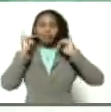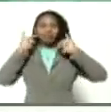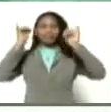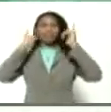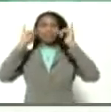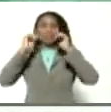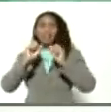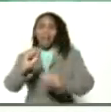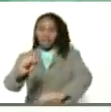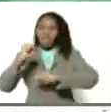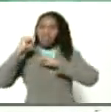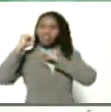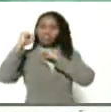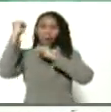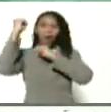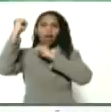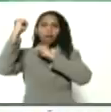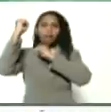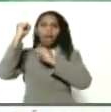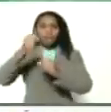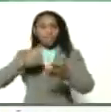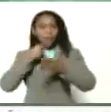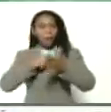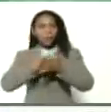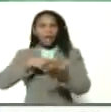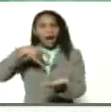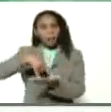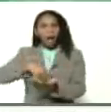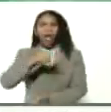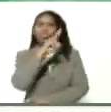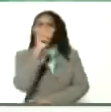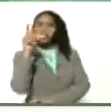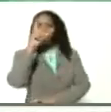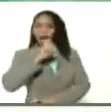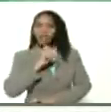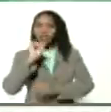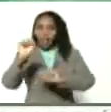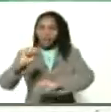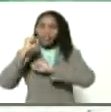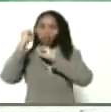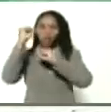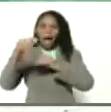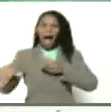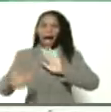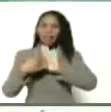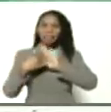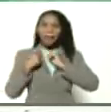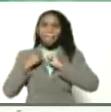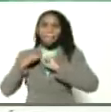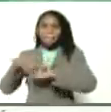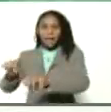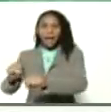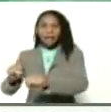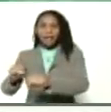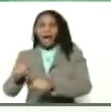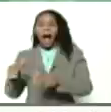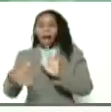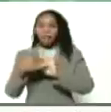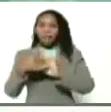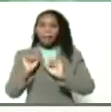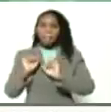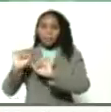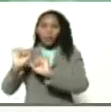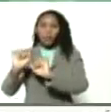De la victoria de la batalla de Carabobo. 200 años de la victoria antiimperialista, anticolonialista de la